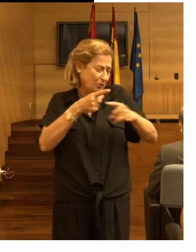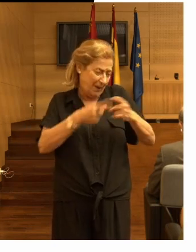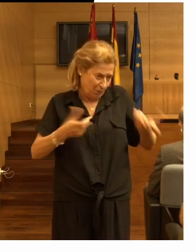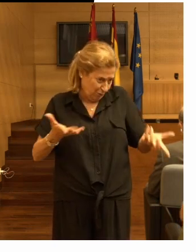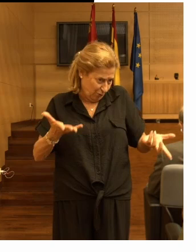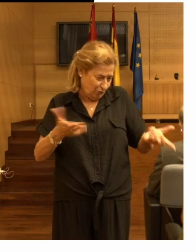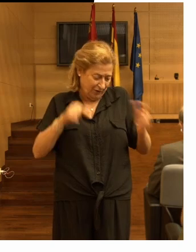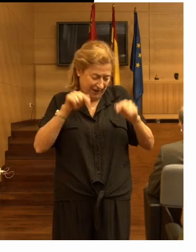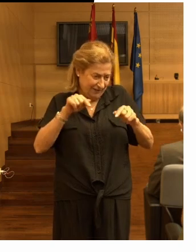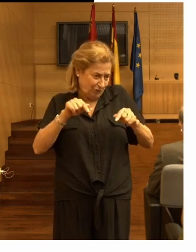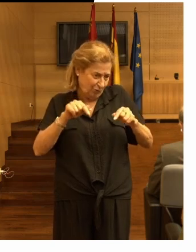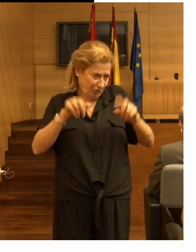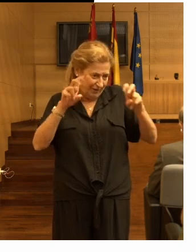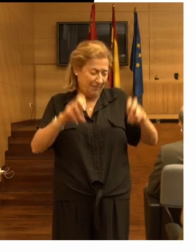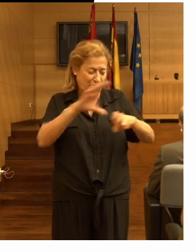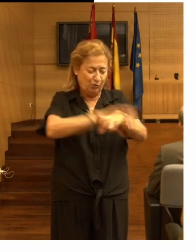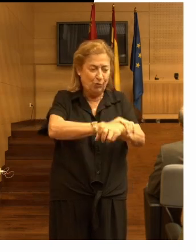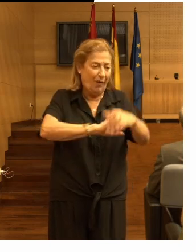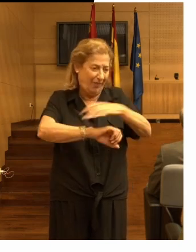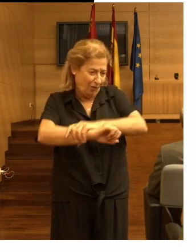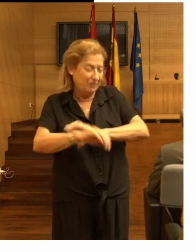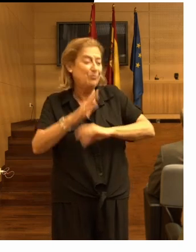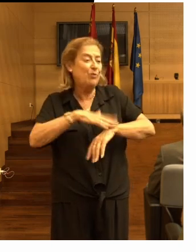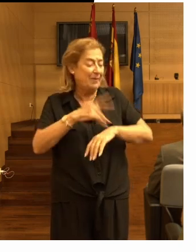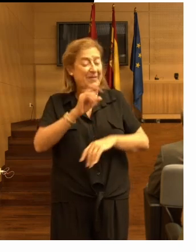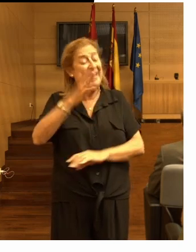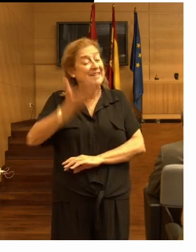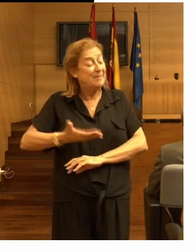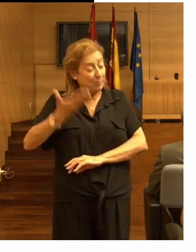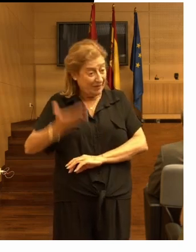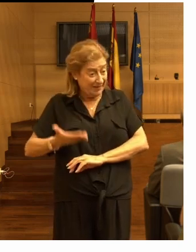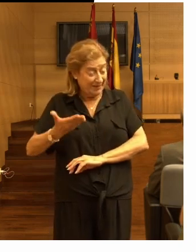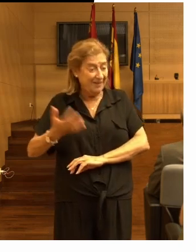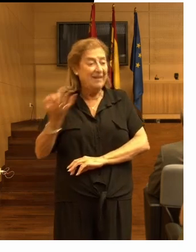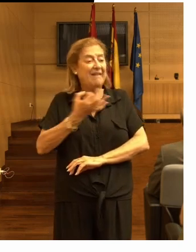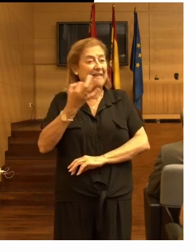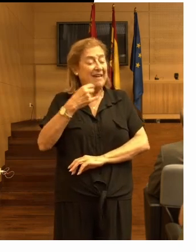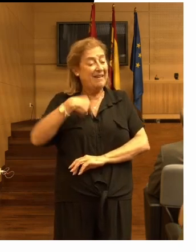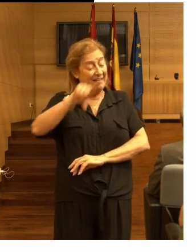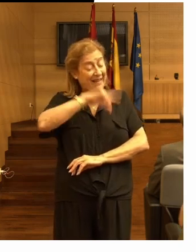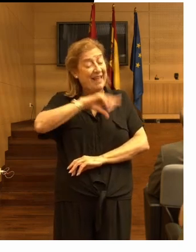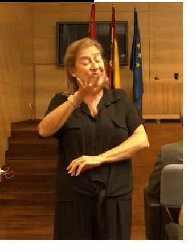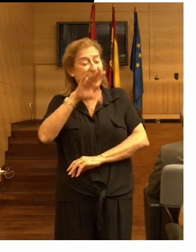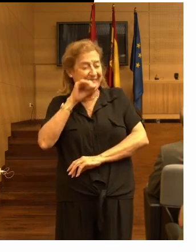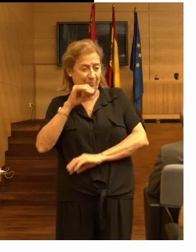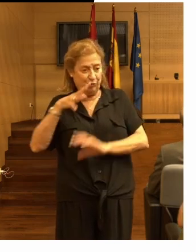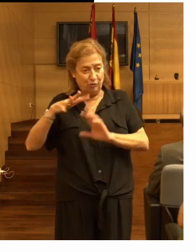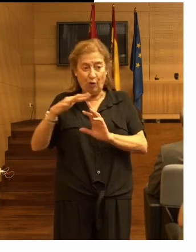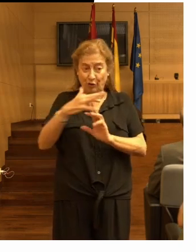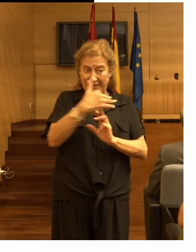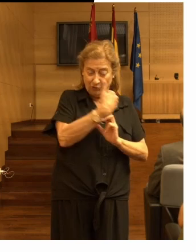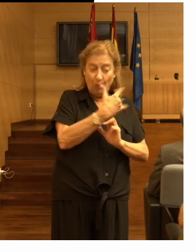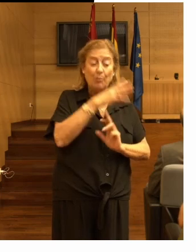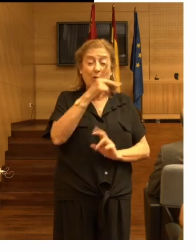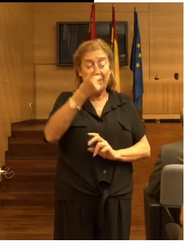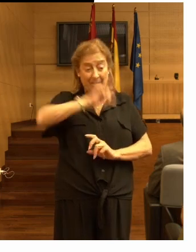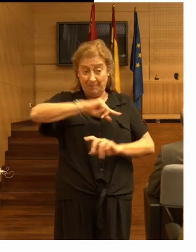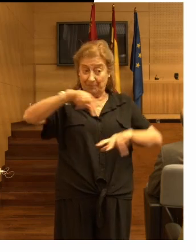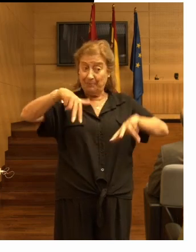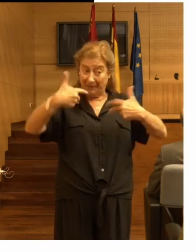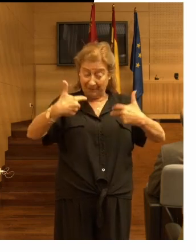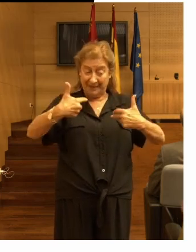estas sujeciones es importante que entendamos el contexto porque nos va a permitir